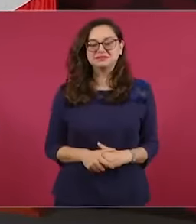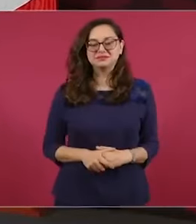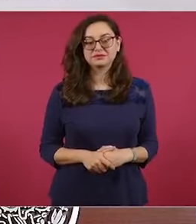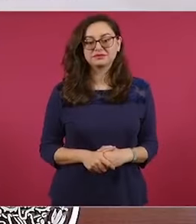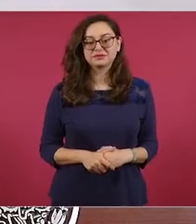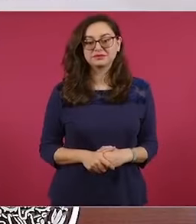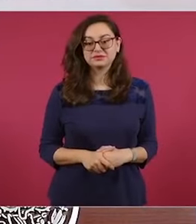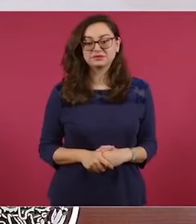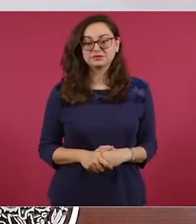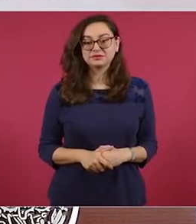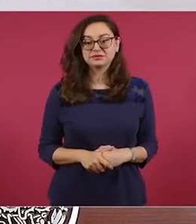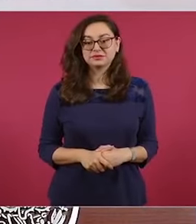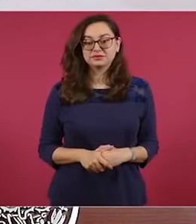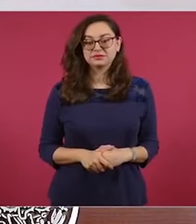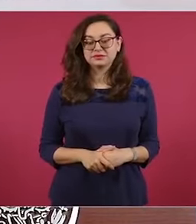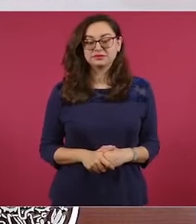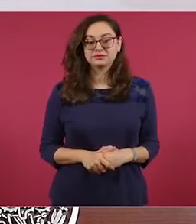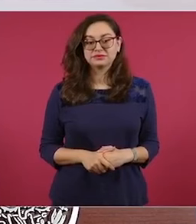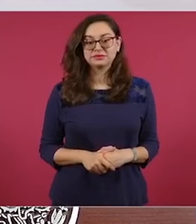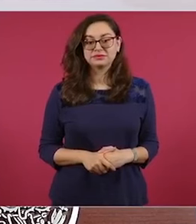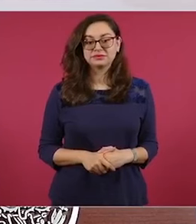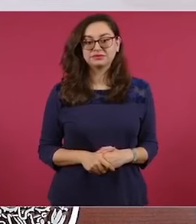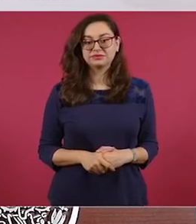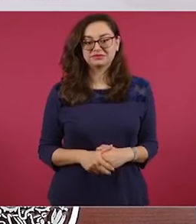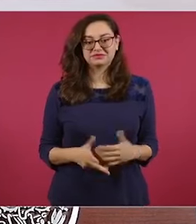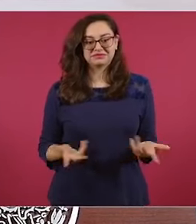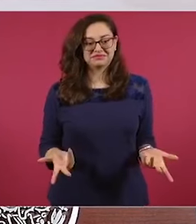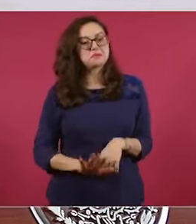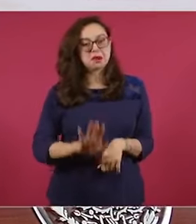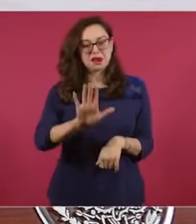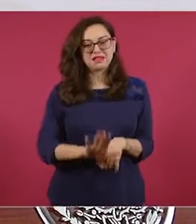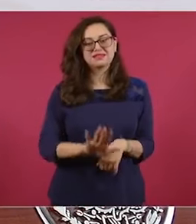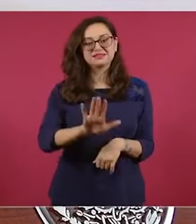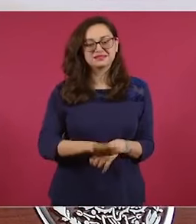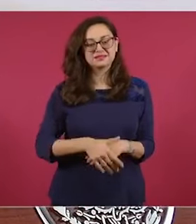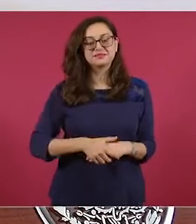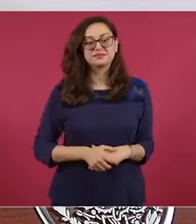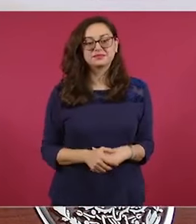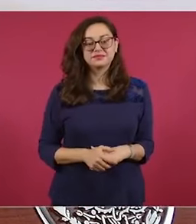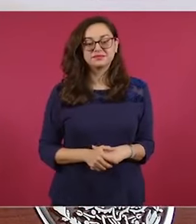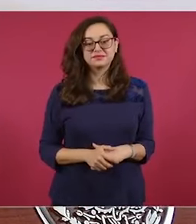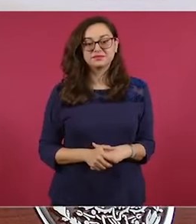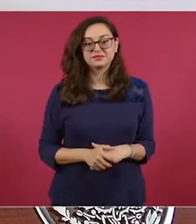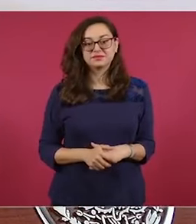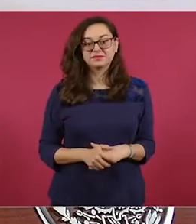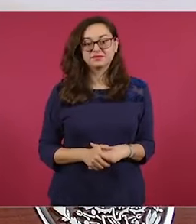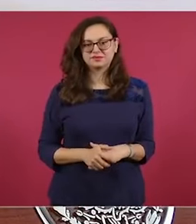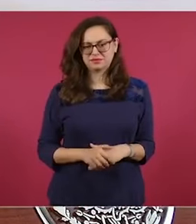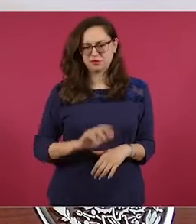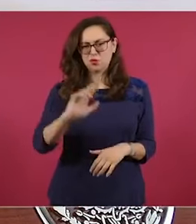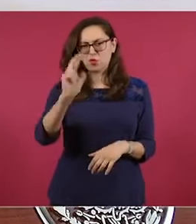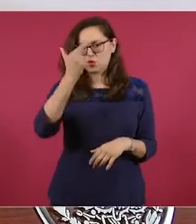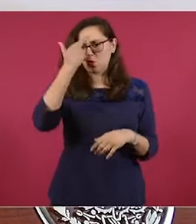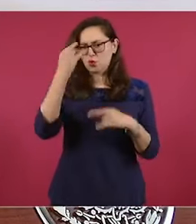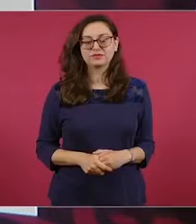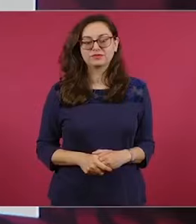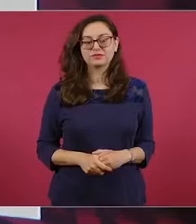reyes van desnudos por aquello de que el rey va desnudo.